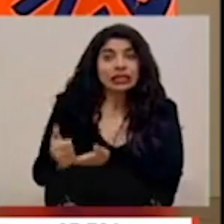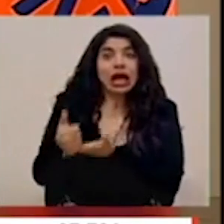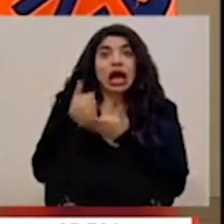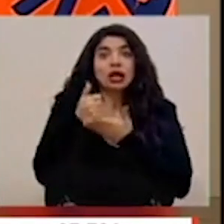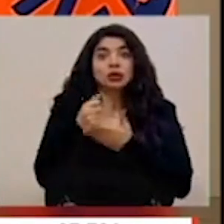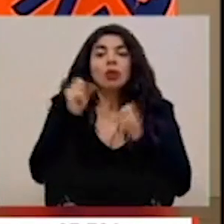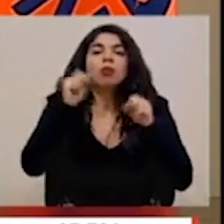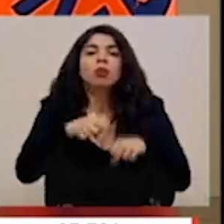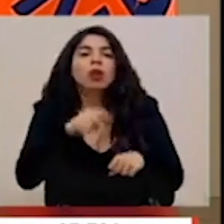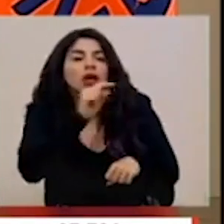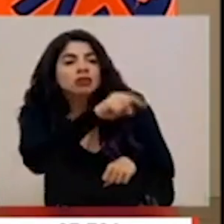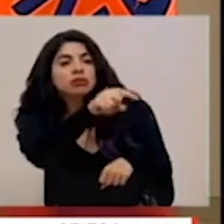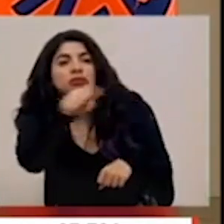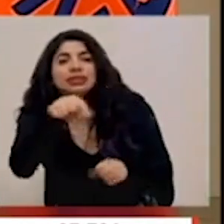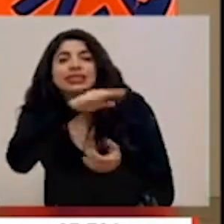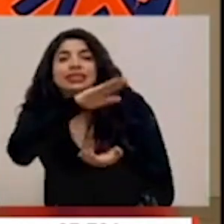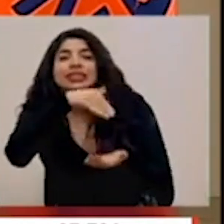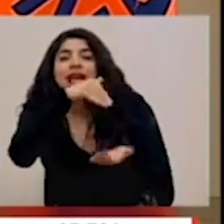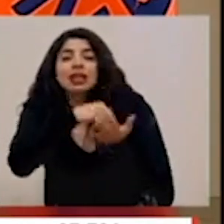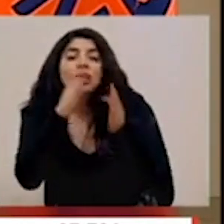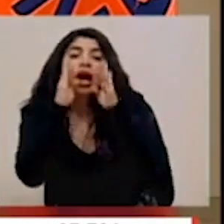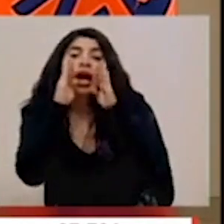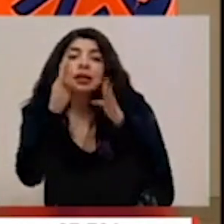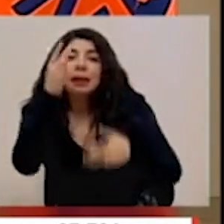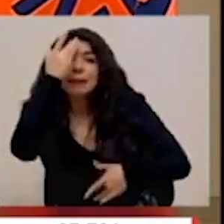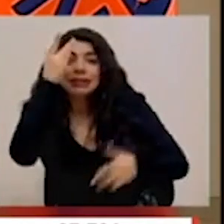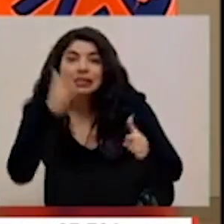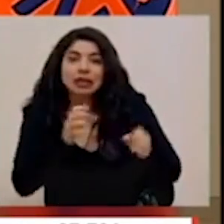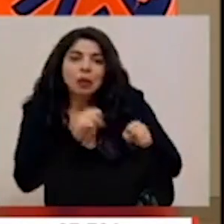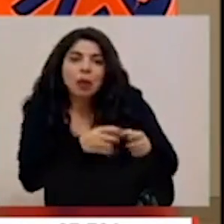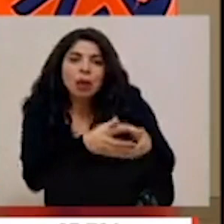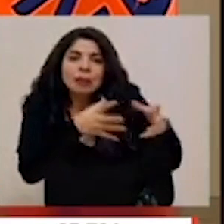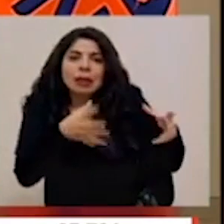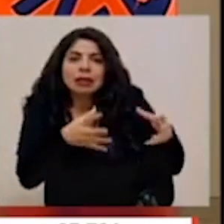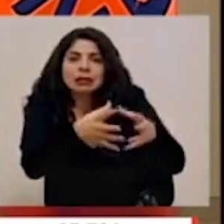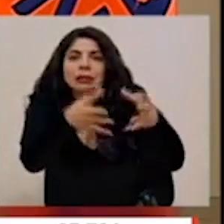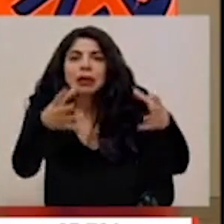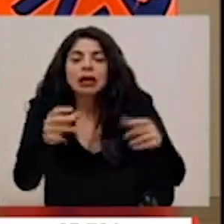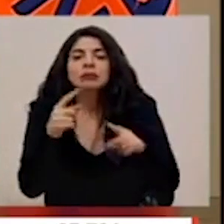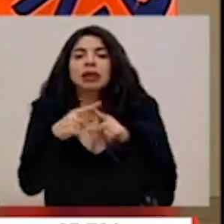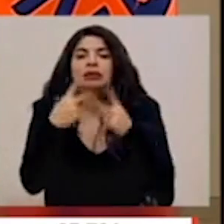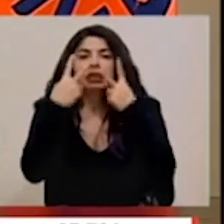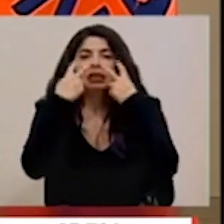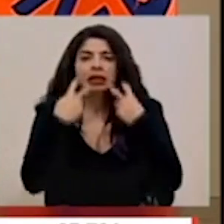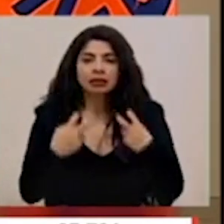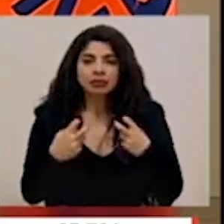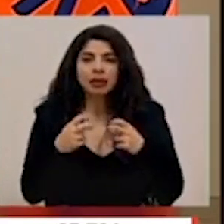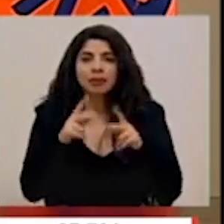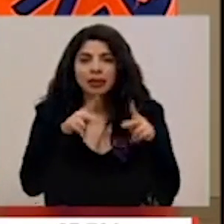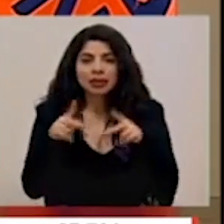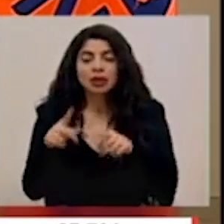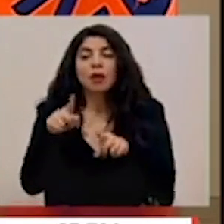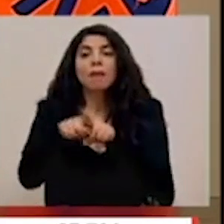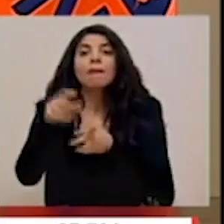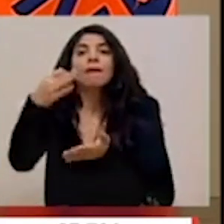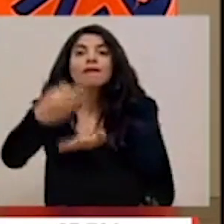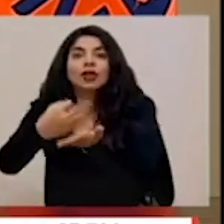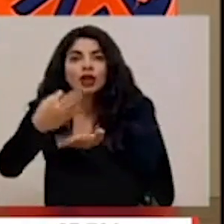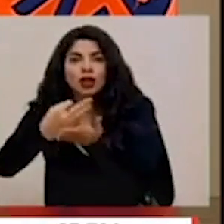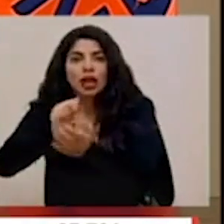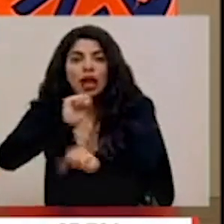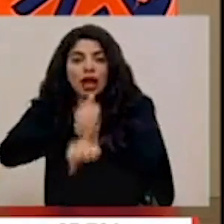ampliaciones en algunos centros de atención de pacientes para tamizaje o también en frontera para